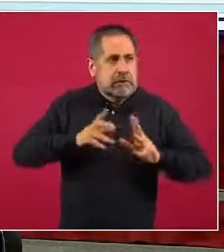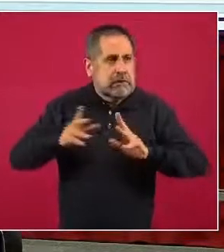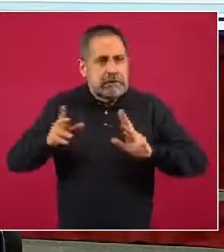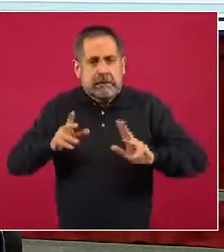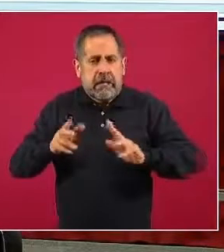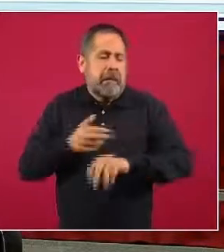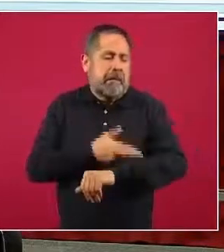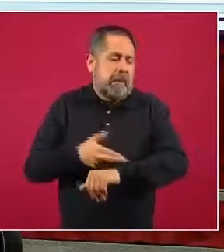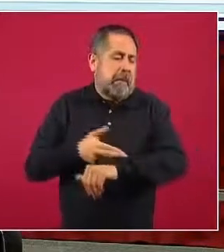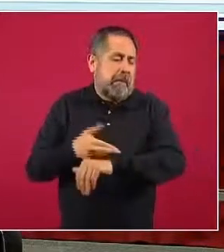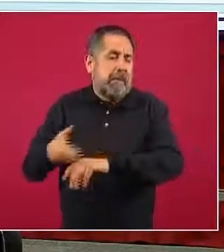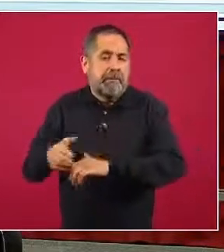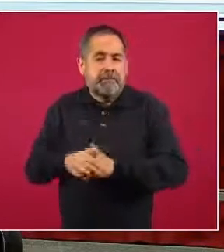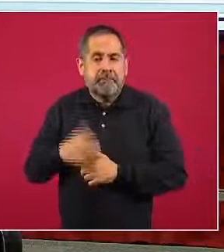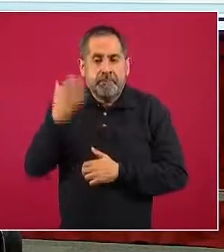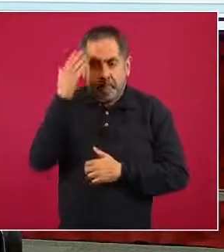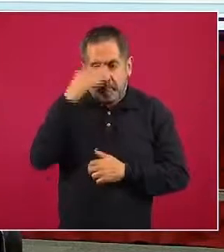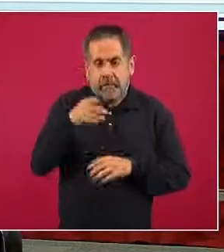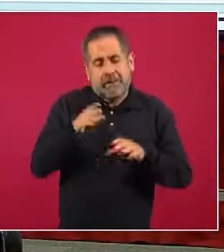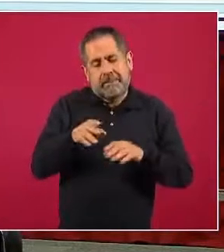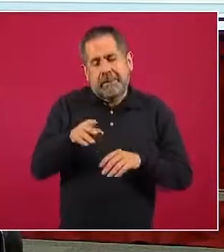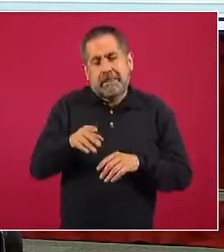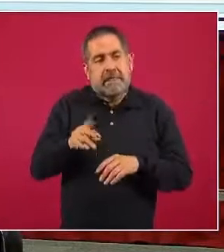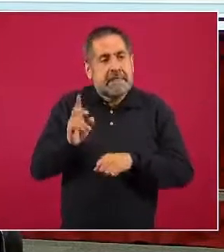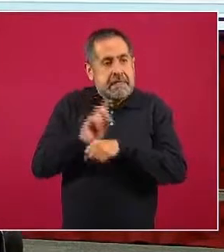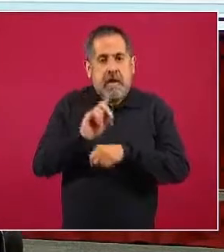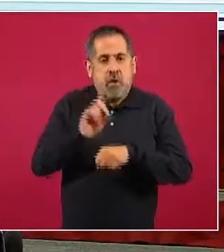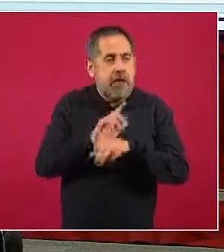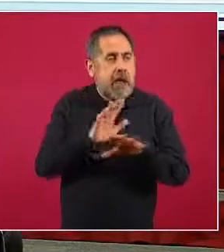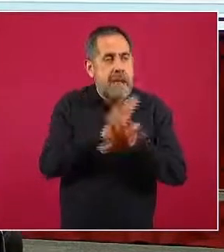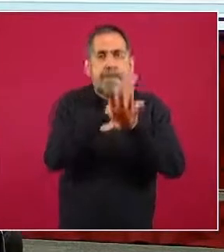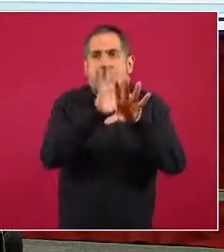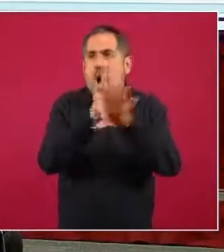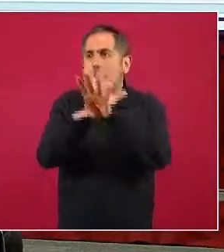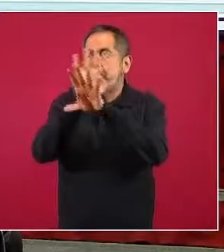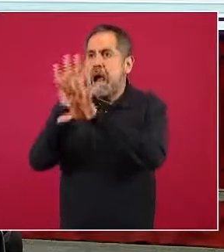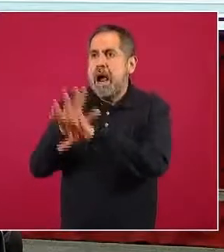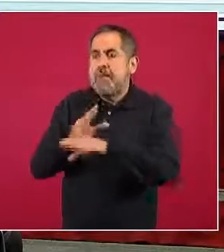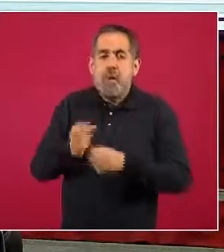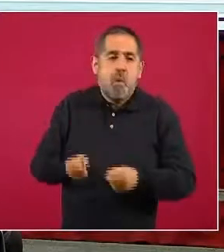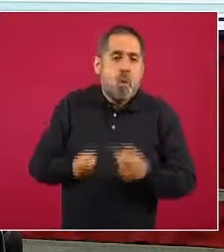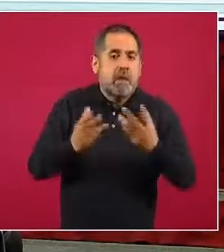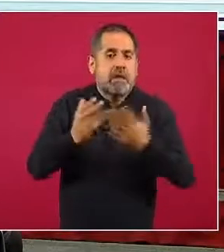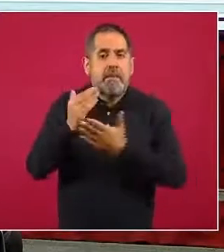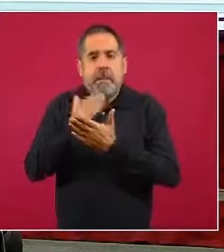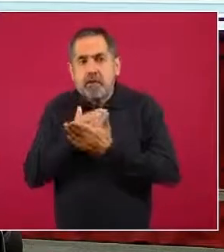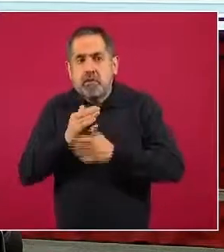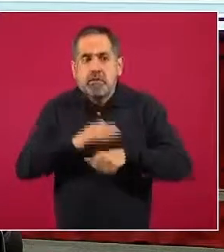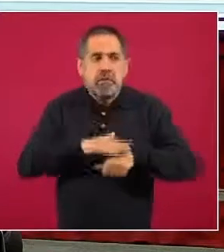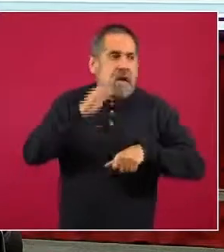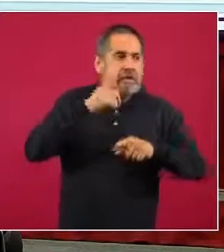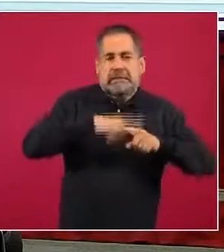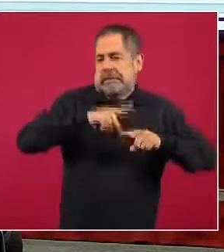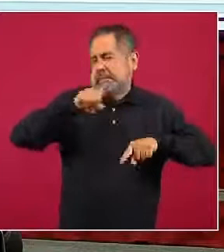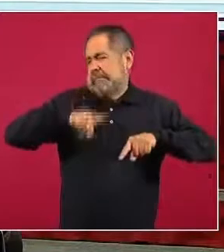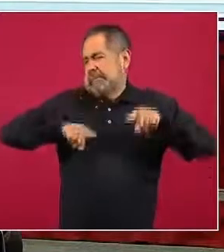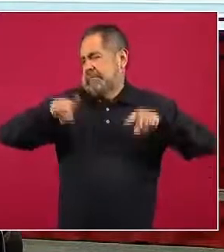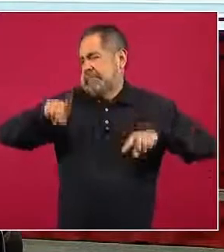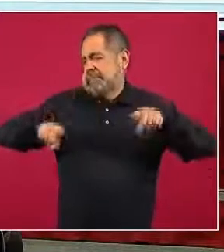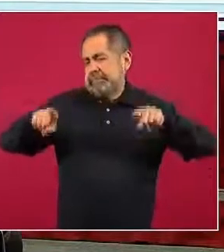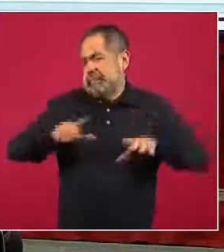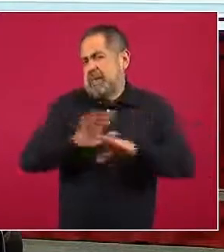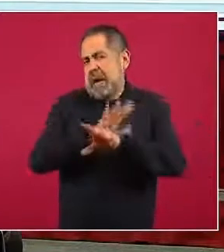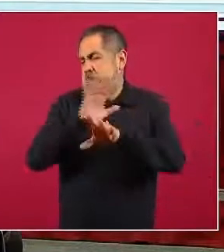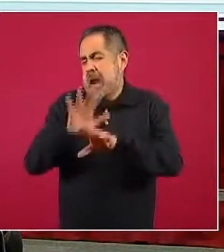que como ya hemos visto, este va cambiando día con día, semana con semana, y en función precisamente de esta medición es que